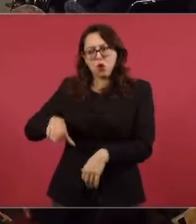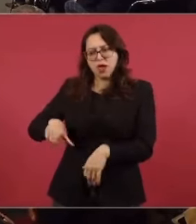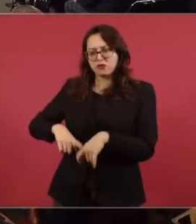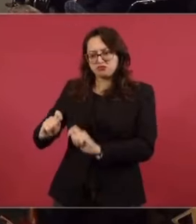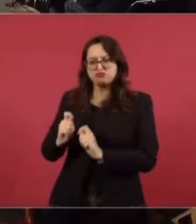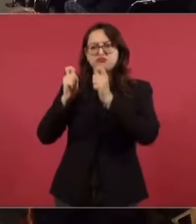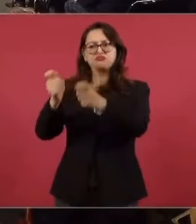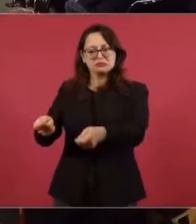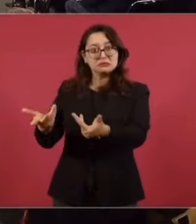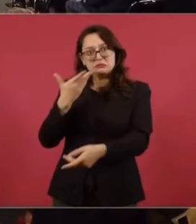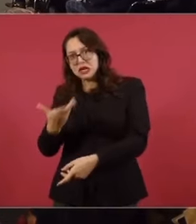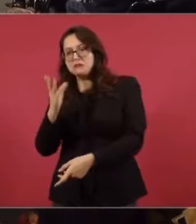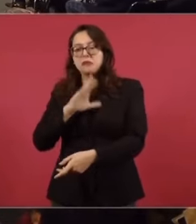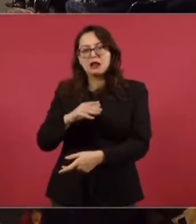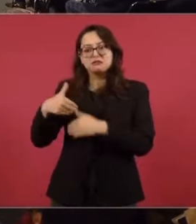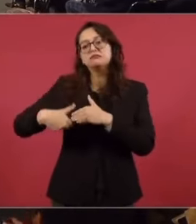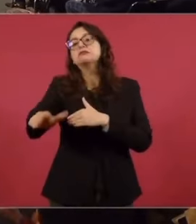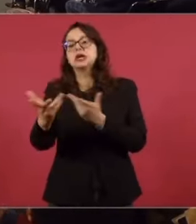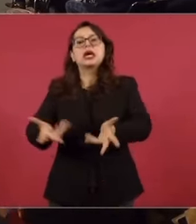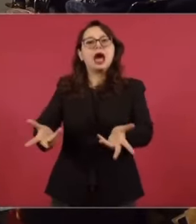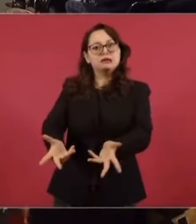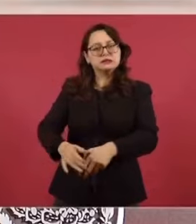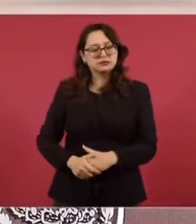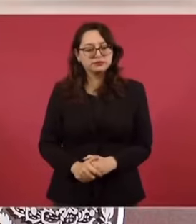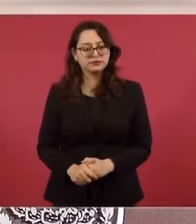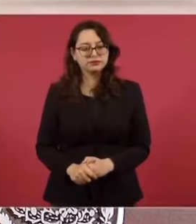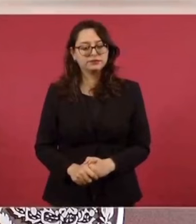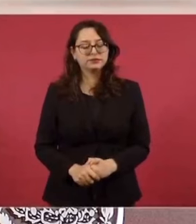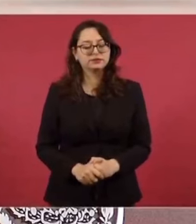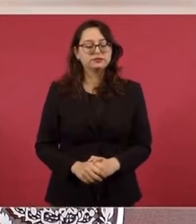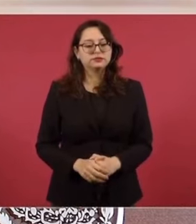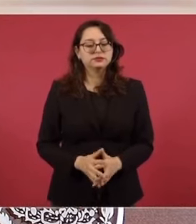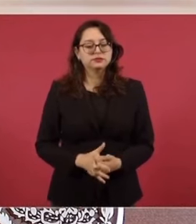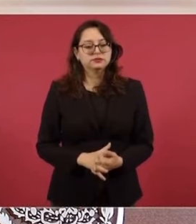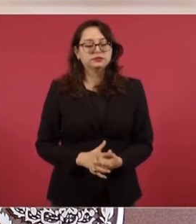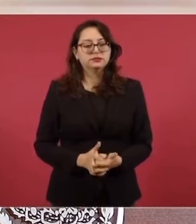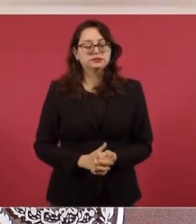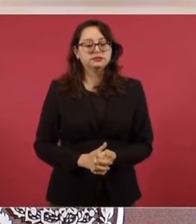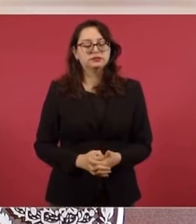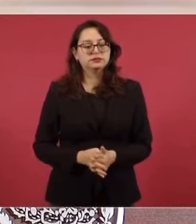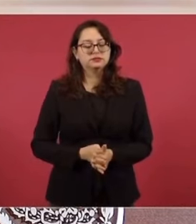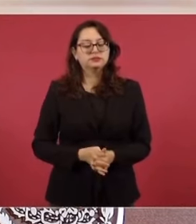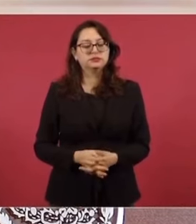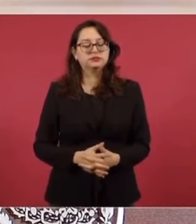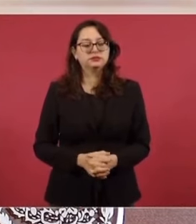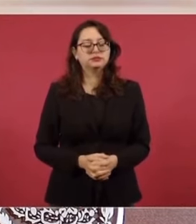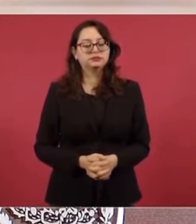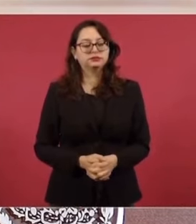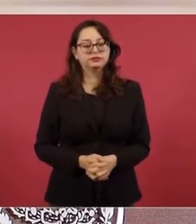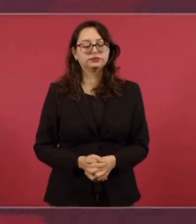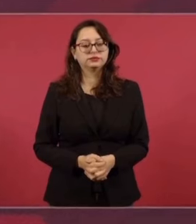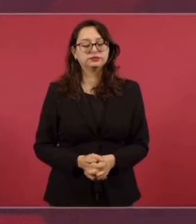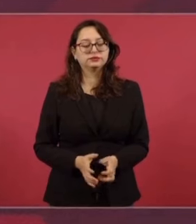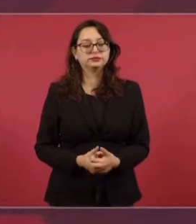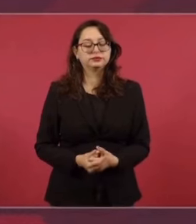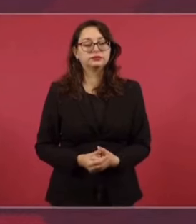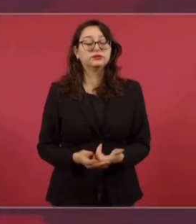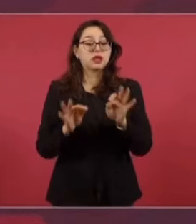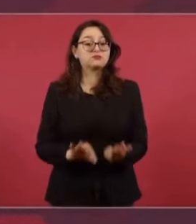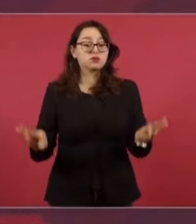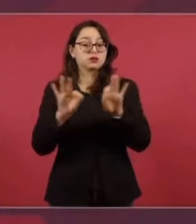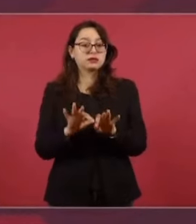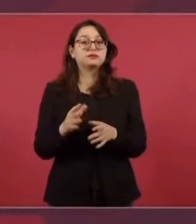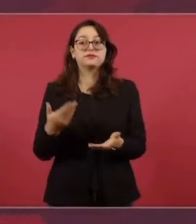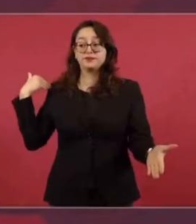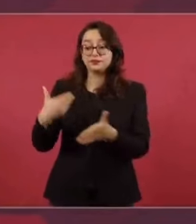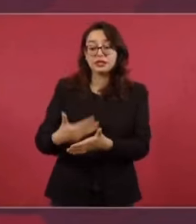Lo importante es que se invirtió para explorar nuevos campos